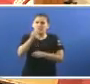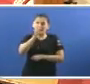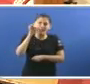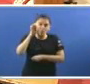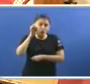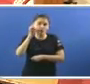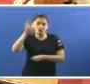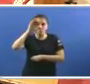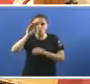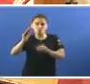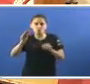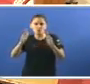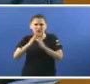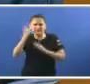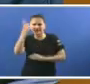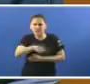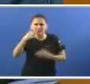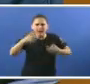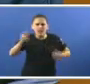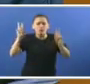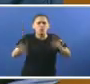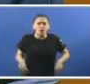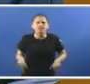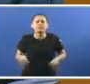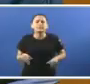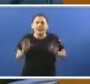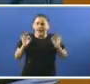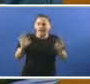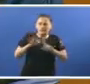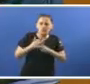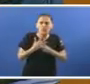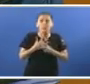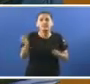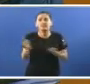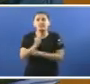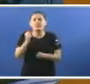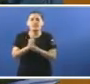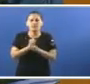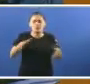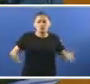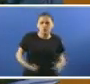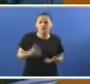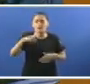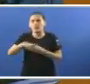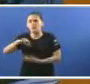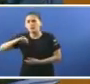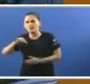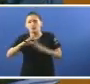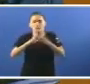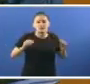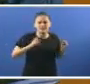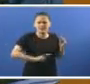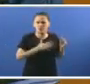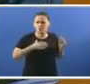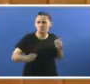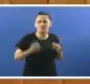que está escoitando nas súas casas Sabe que non son certos Temos esta situación Traballadores e traballadoras de urxencias Do Complexo Hospital e Universitario de Santiago de Compostela